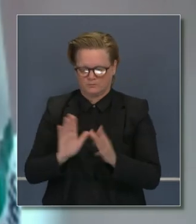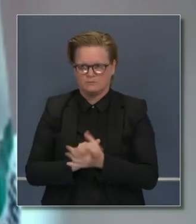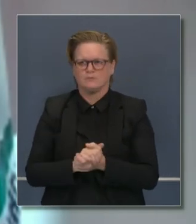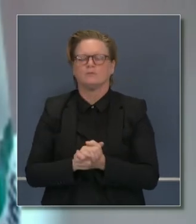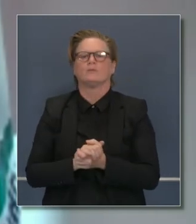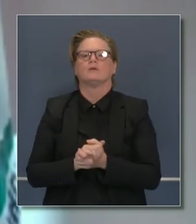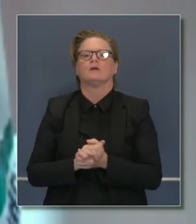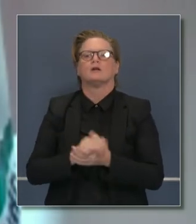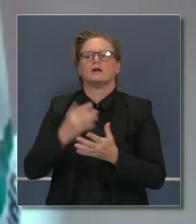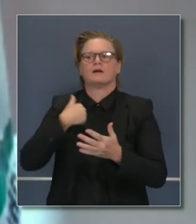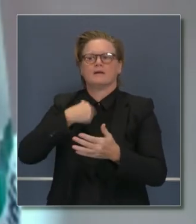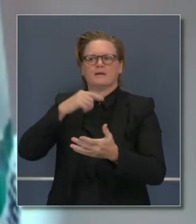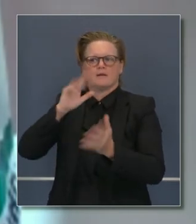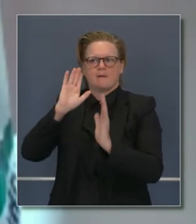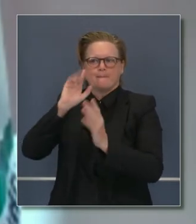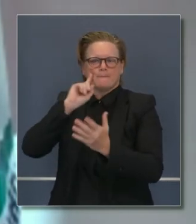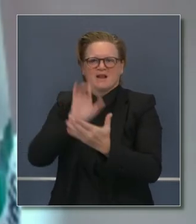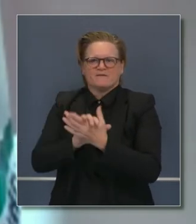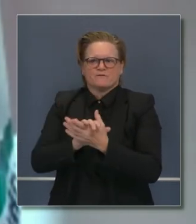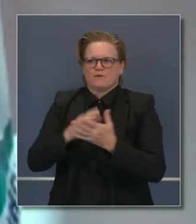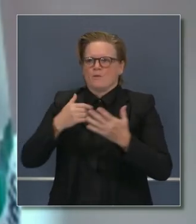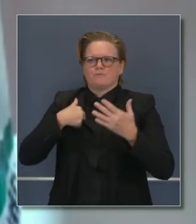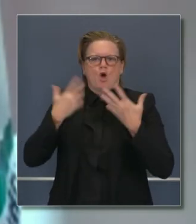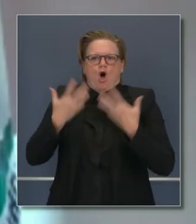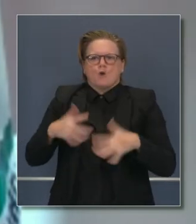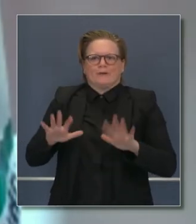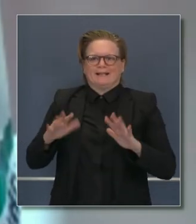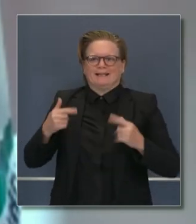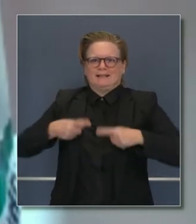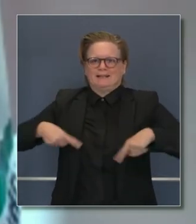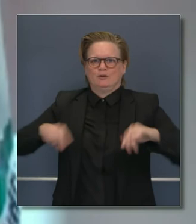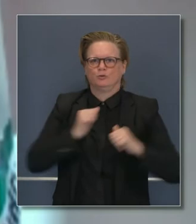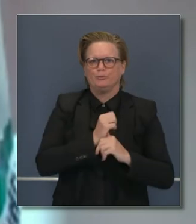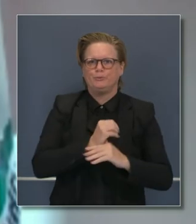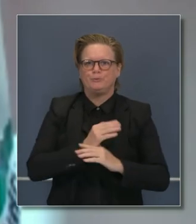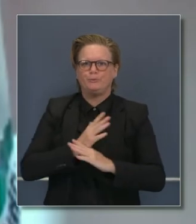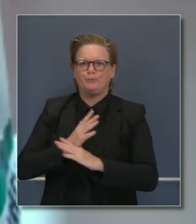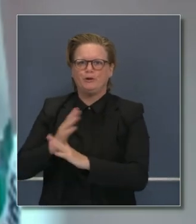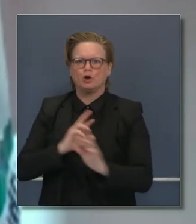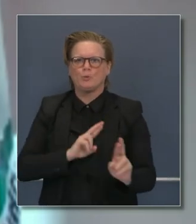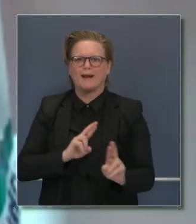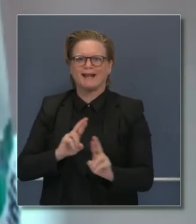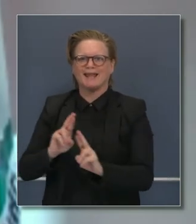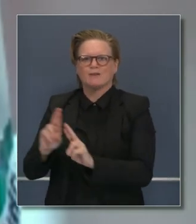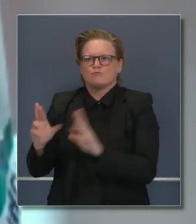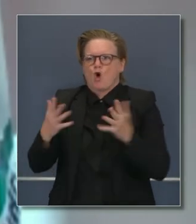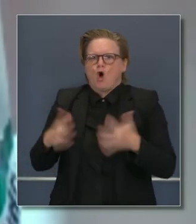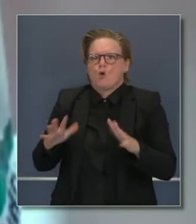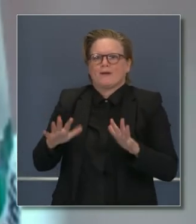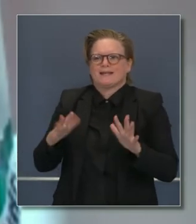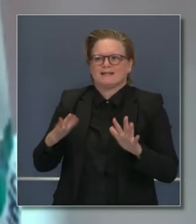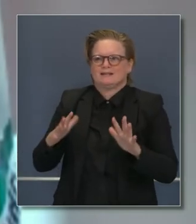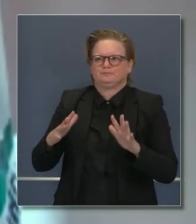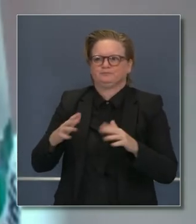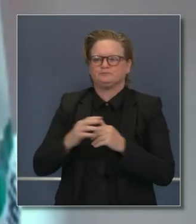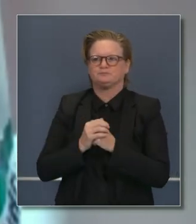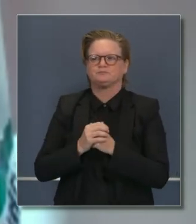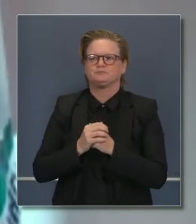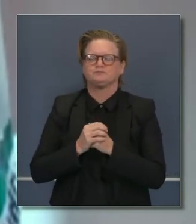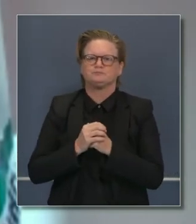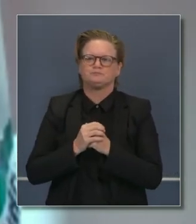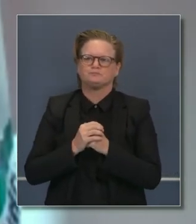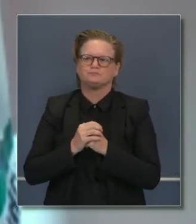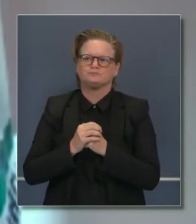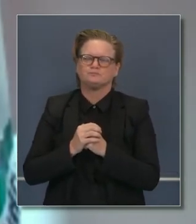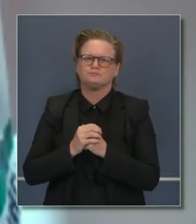disponibles. La mayor parte ya están producidas en el futuro. Posiblemente que tengamos ciertas limitaciones, pero